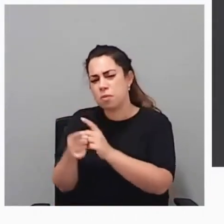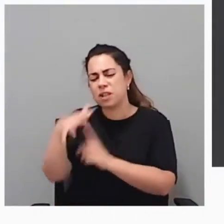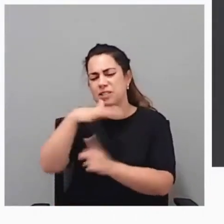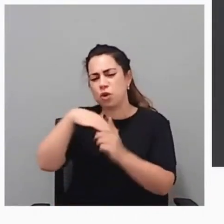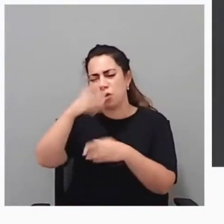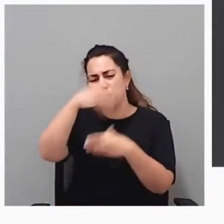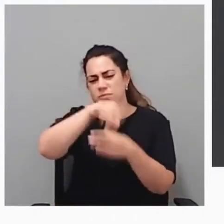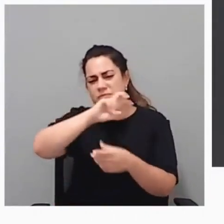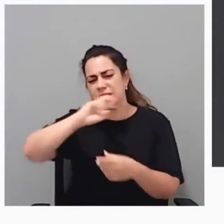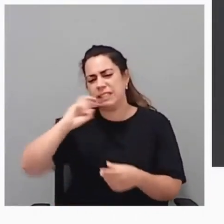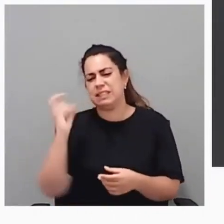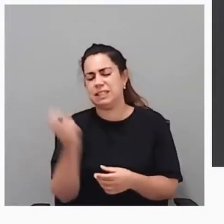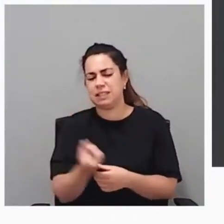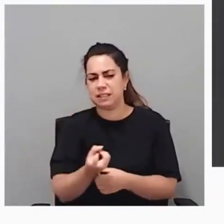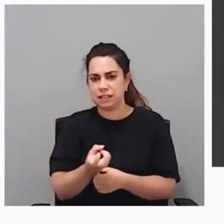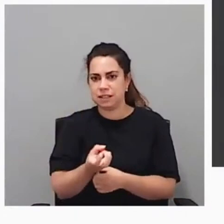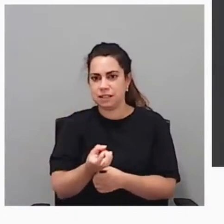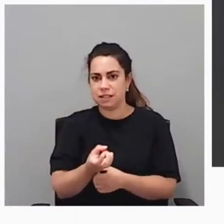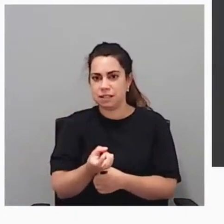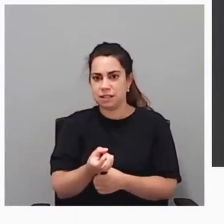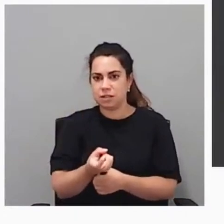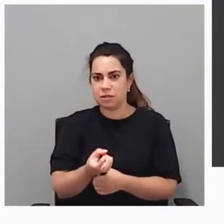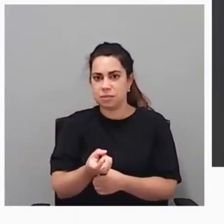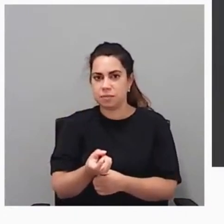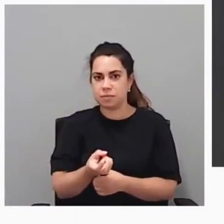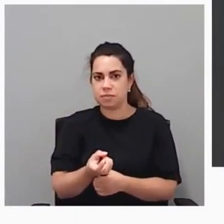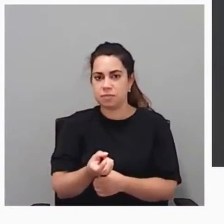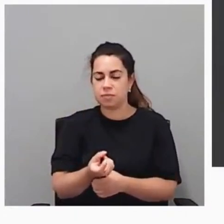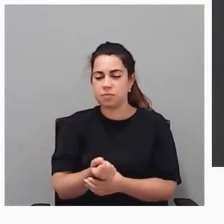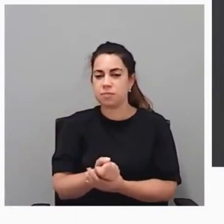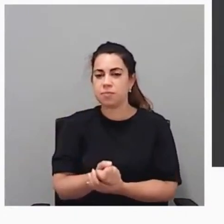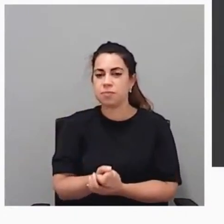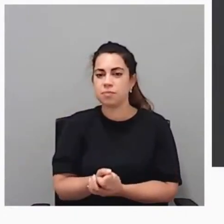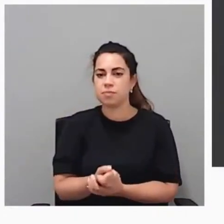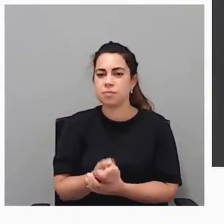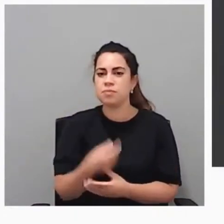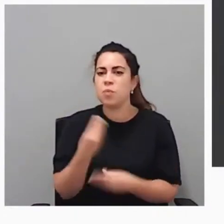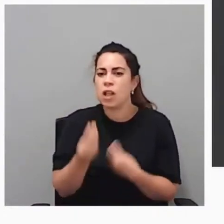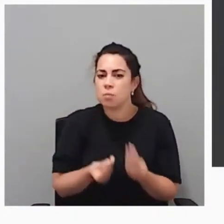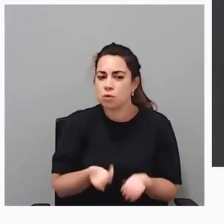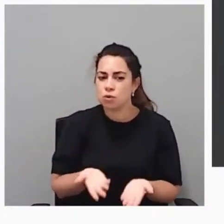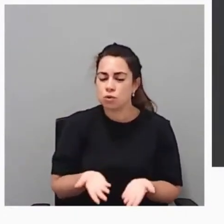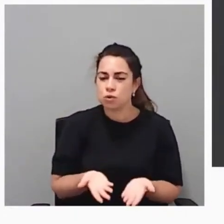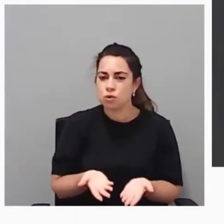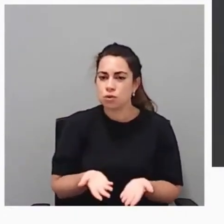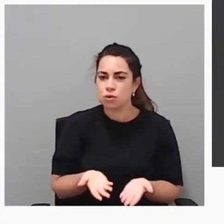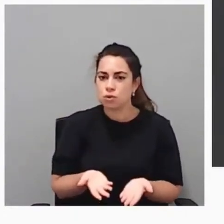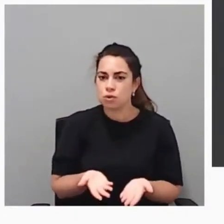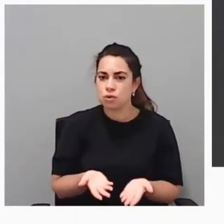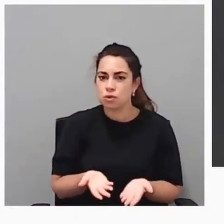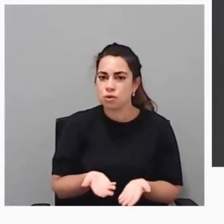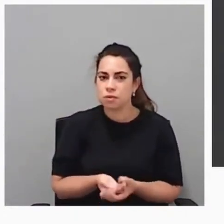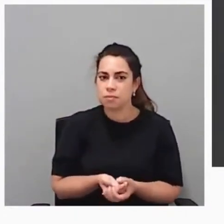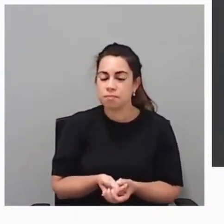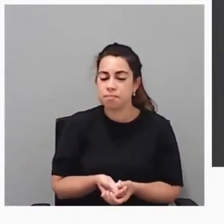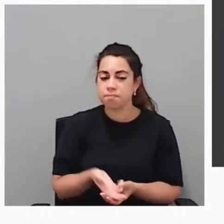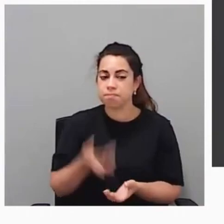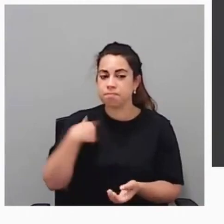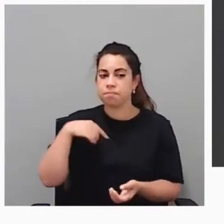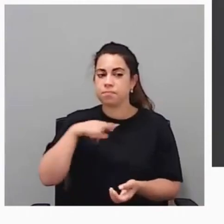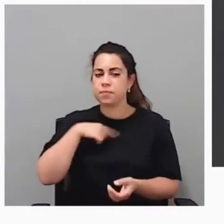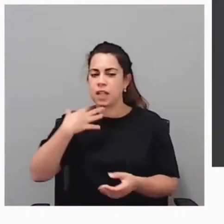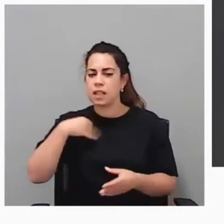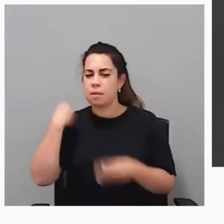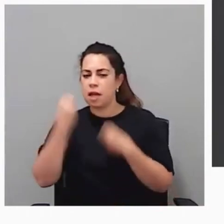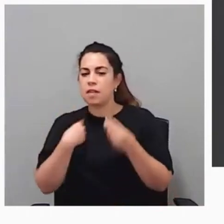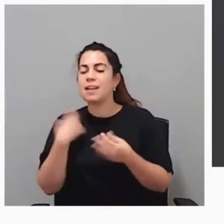el acrónimo de BUCA. Bueno, entendemos que lo que tenemos que hacer es algo tan sencillo como mirar,